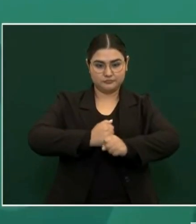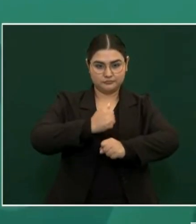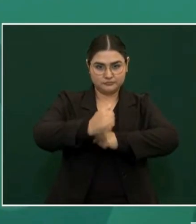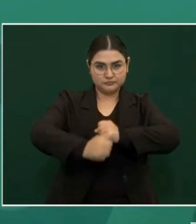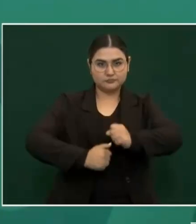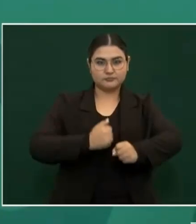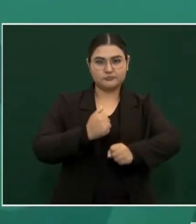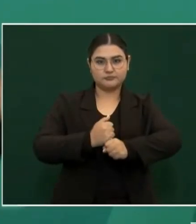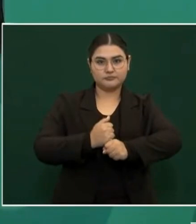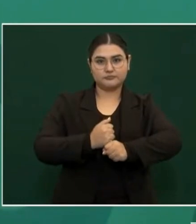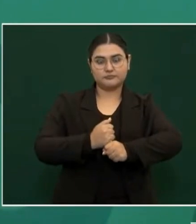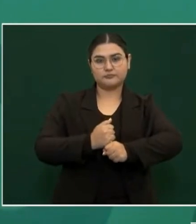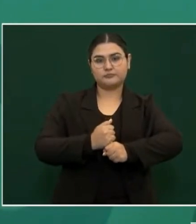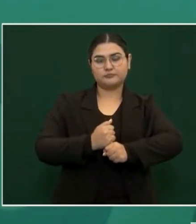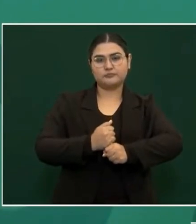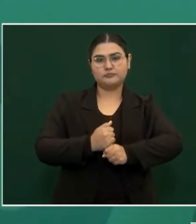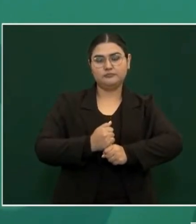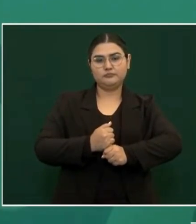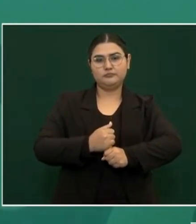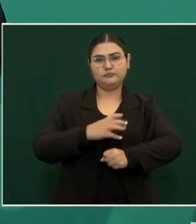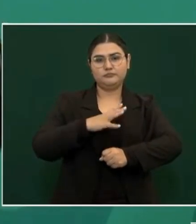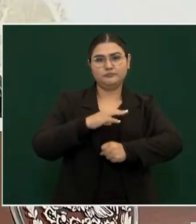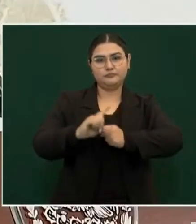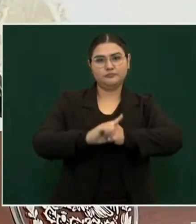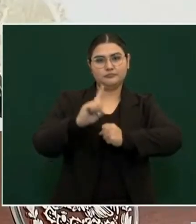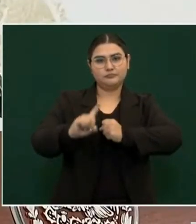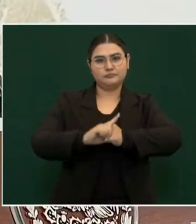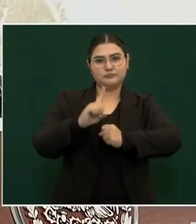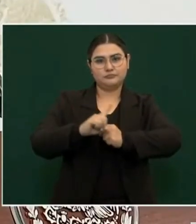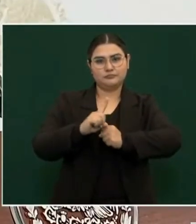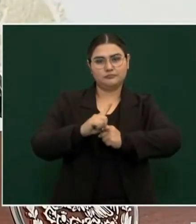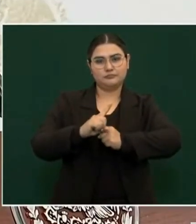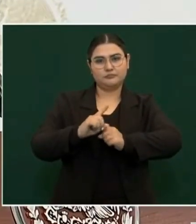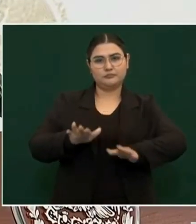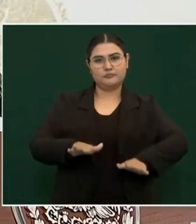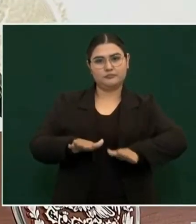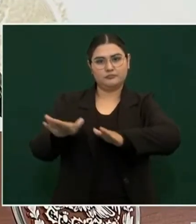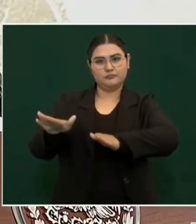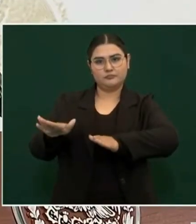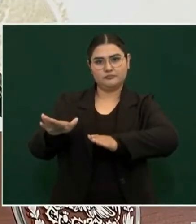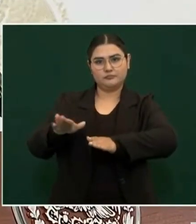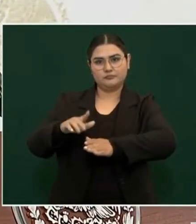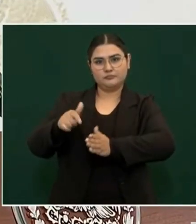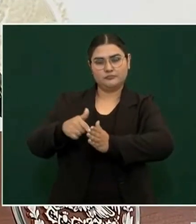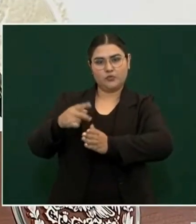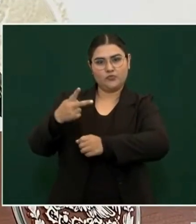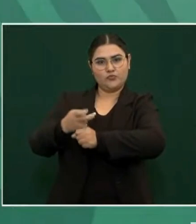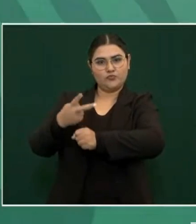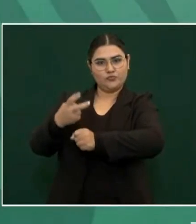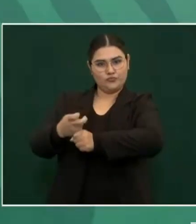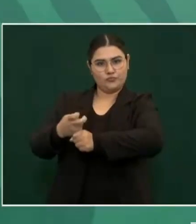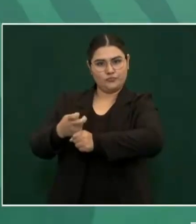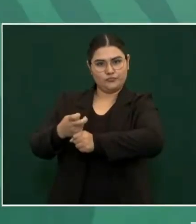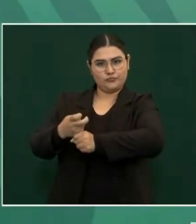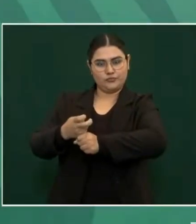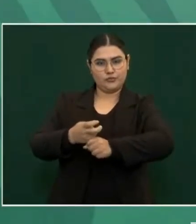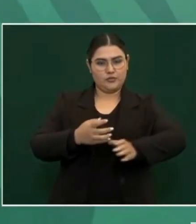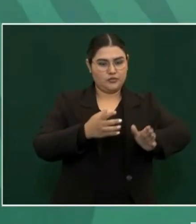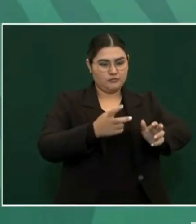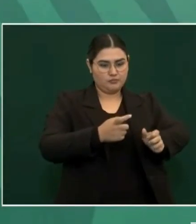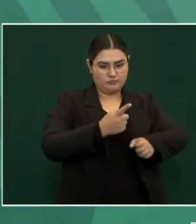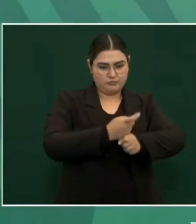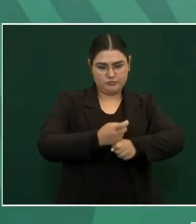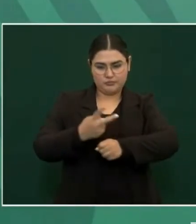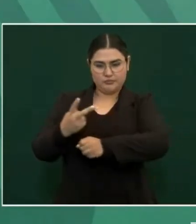Tenemos el problema de la terminal 2 del aeropuerto de la ciudad que se construyó hace 12,